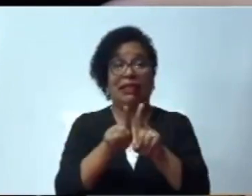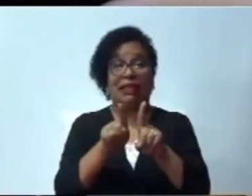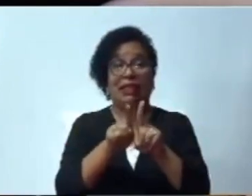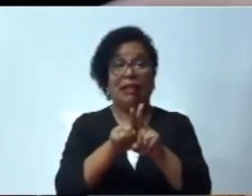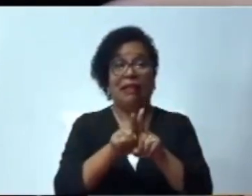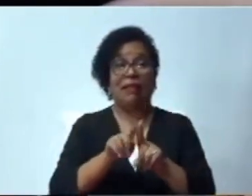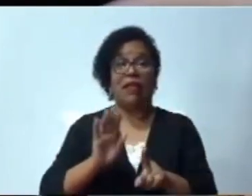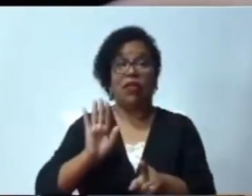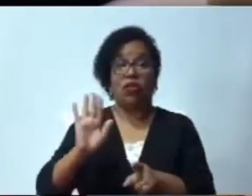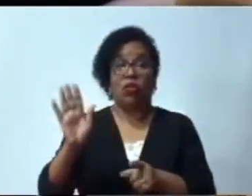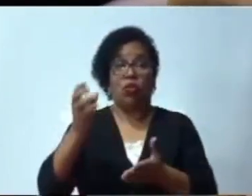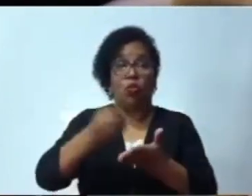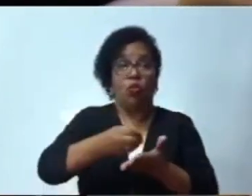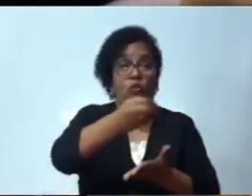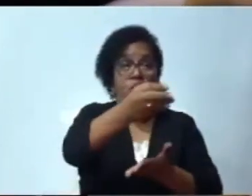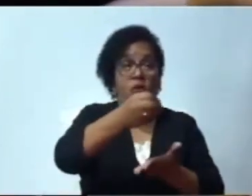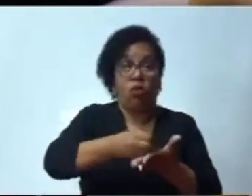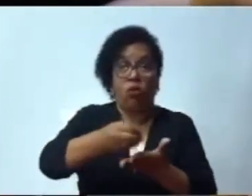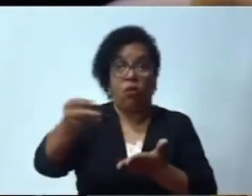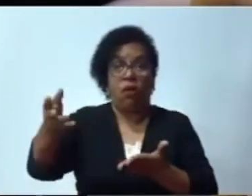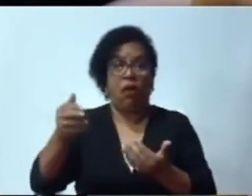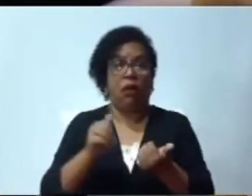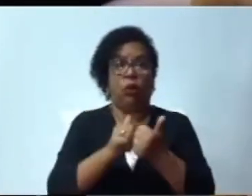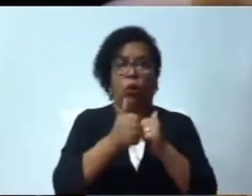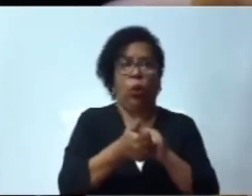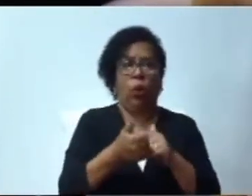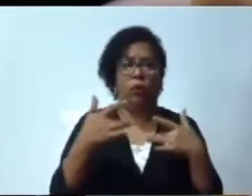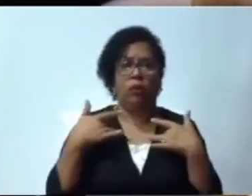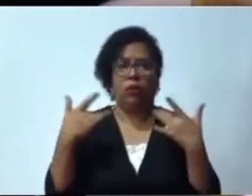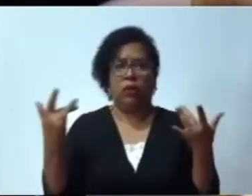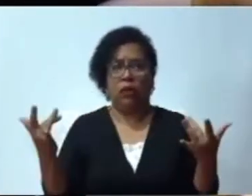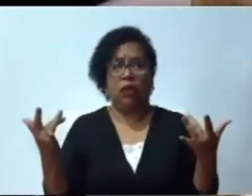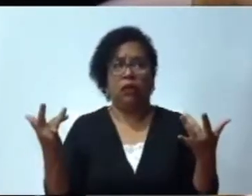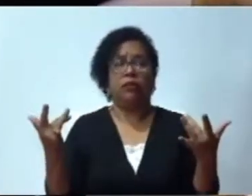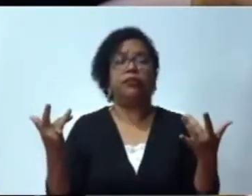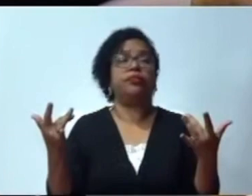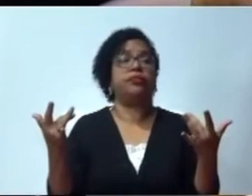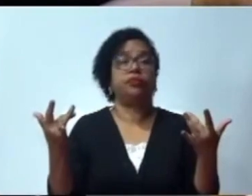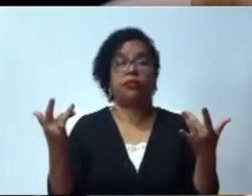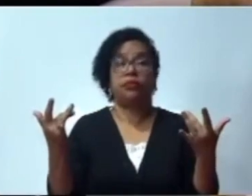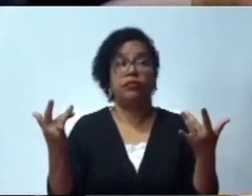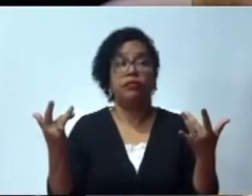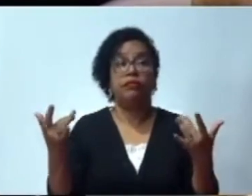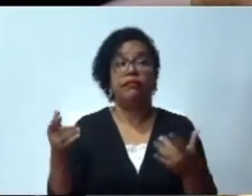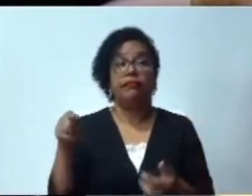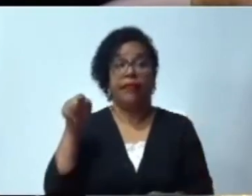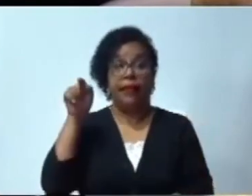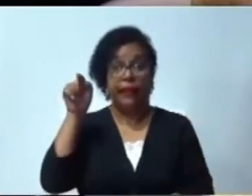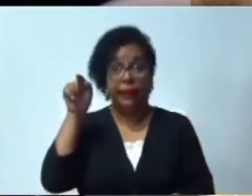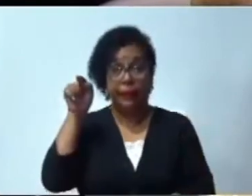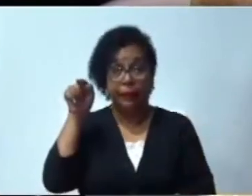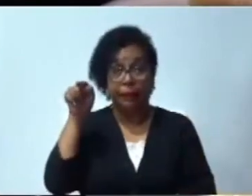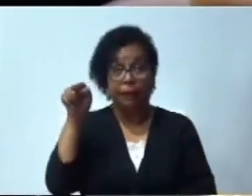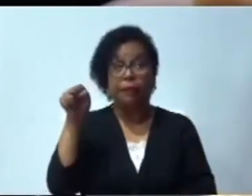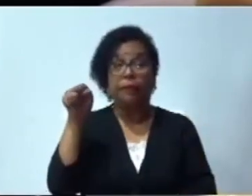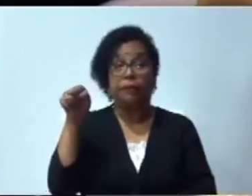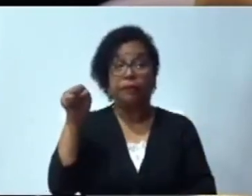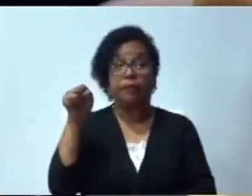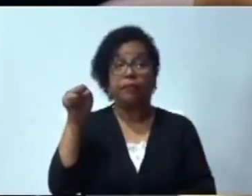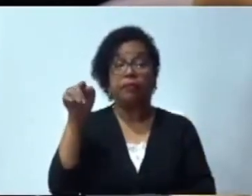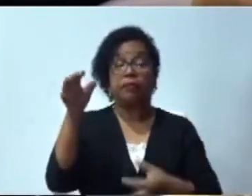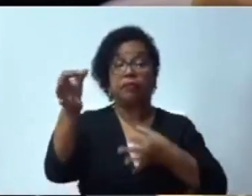ofreció, pero tampoco el Presidente se refirió a que a este Congreso Nacional le ha traído promesas